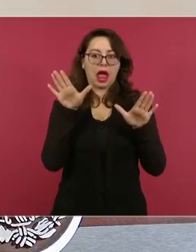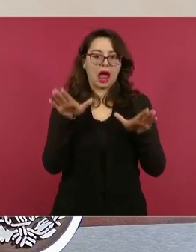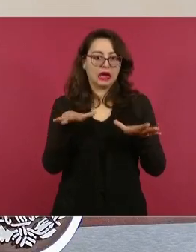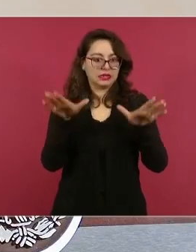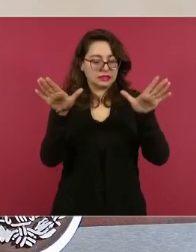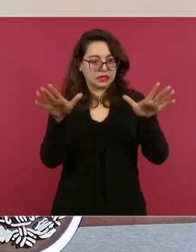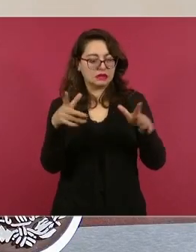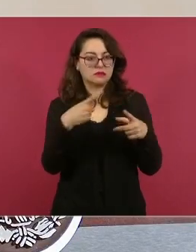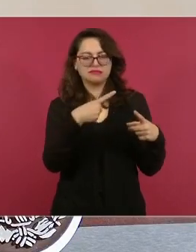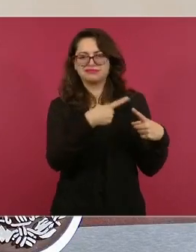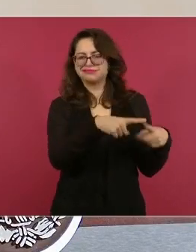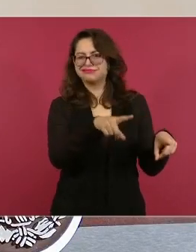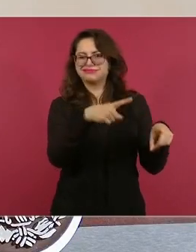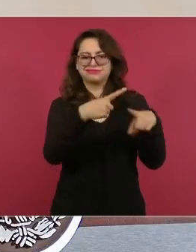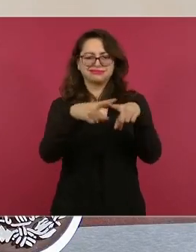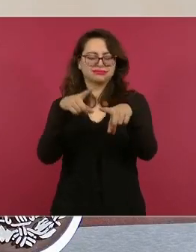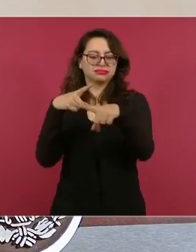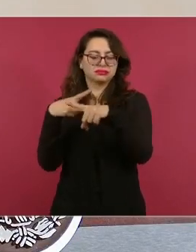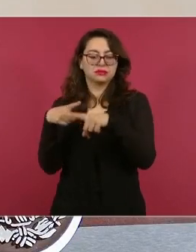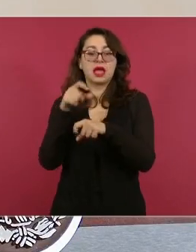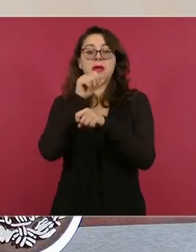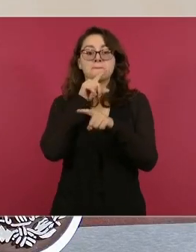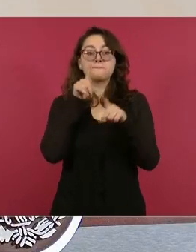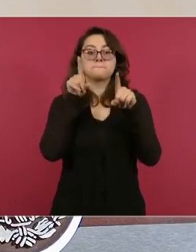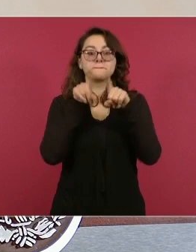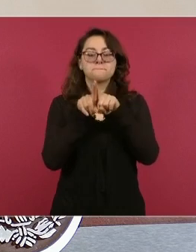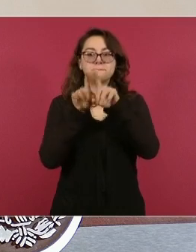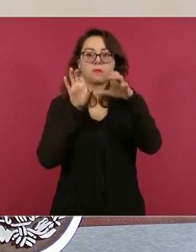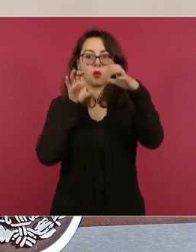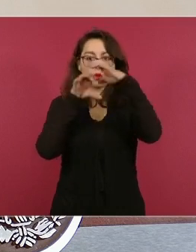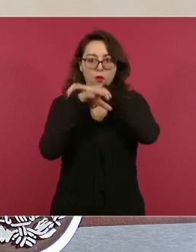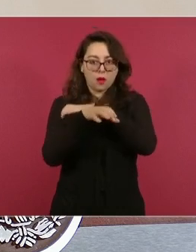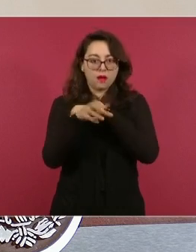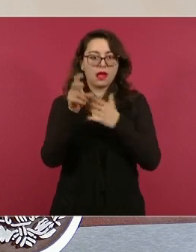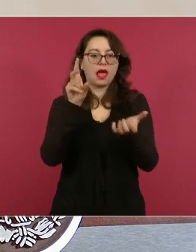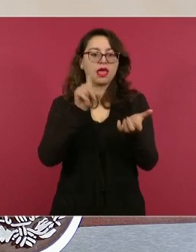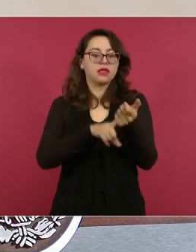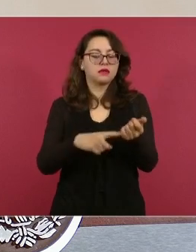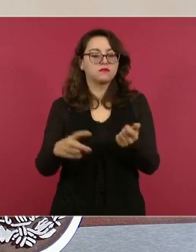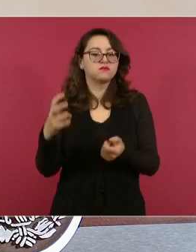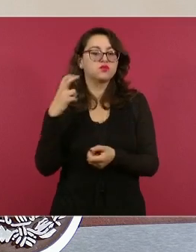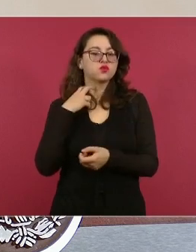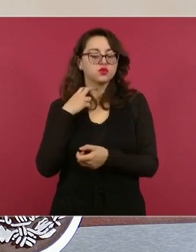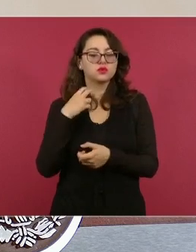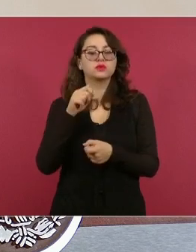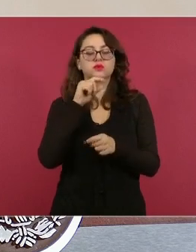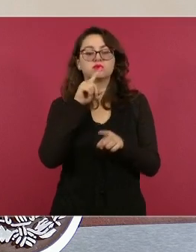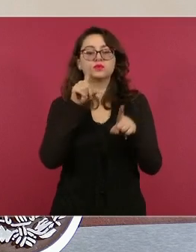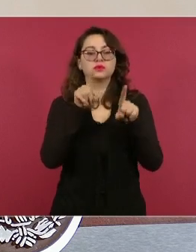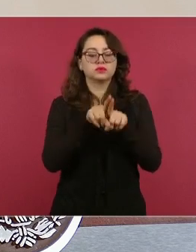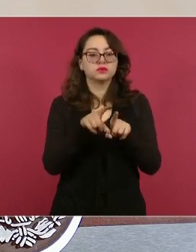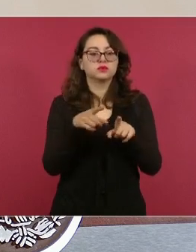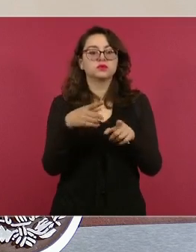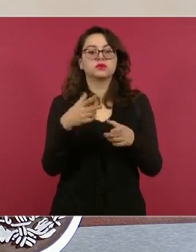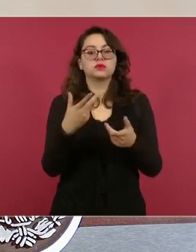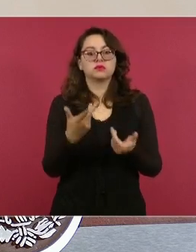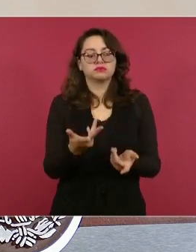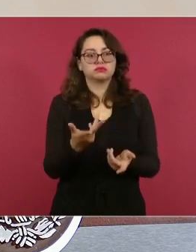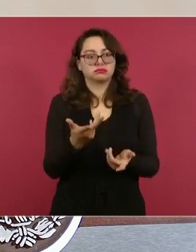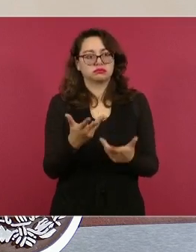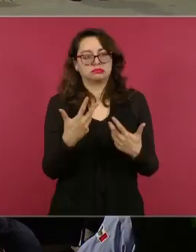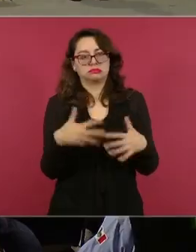especies. La cueva Volcán de los Murciélagos y Dormilones del Zopilote Rey. Esta cueva de